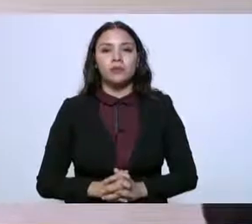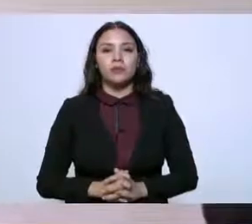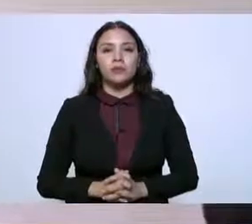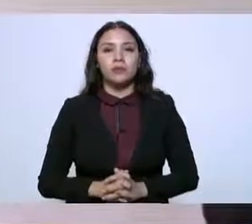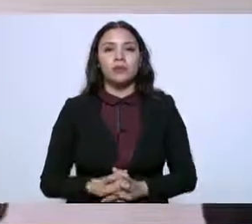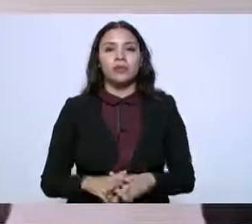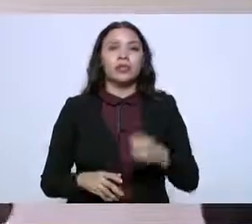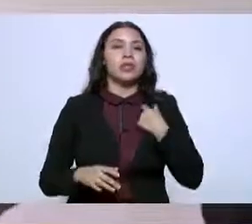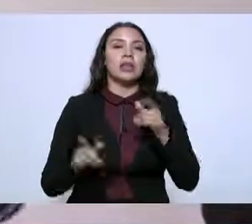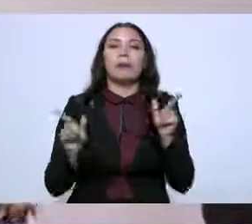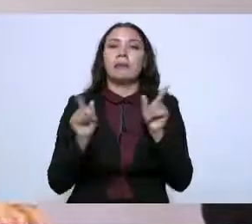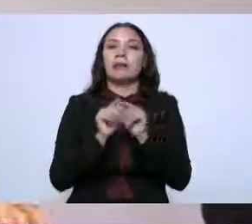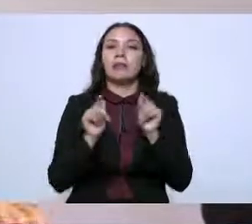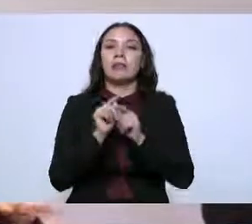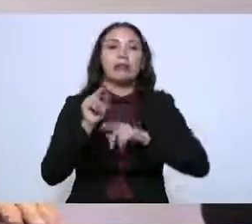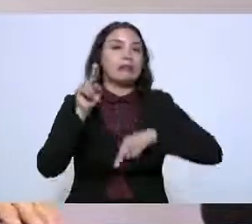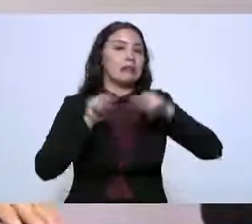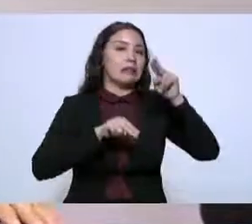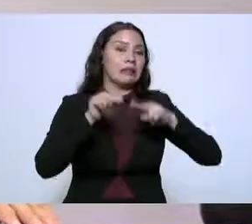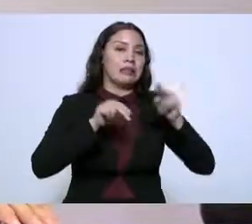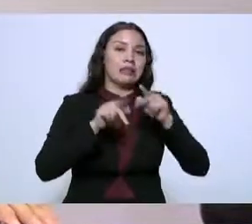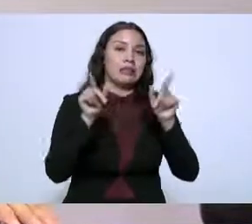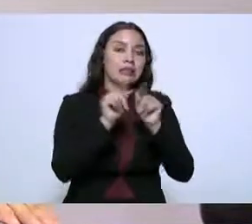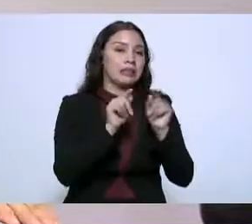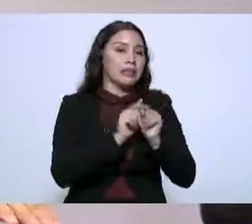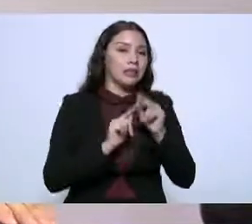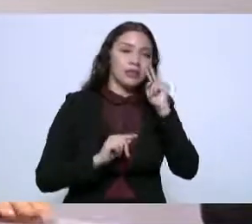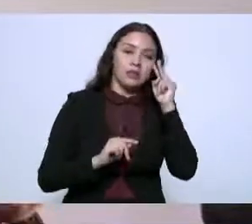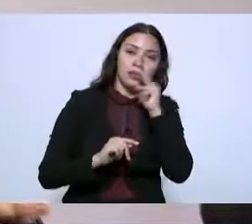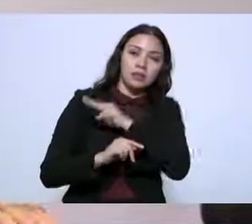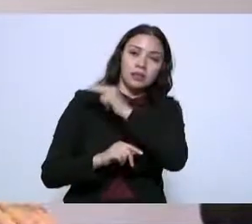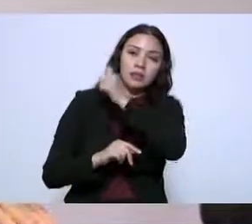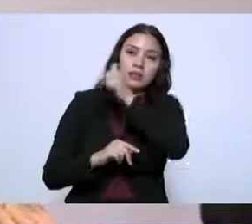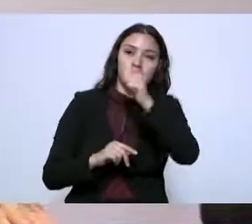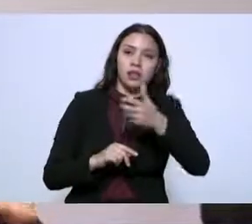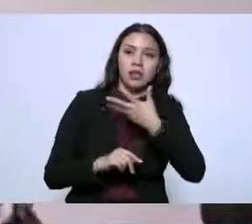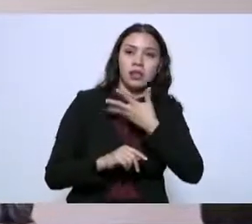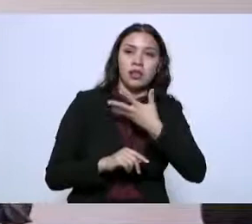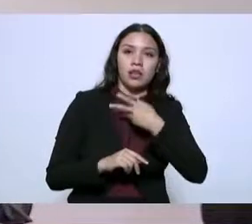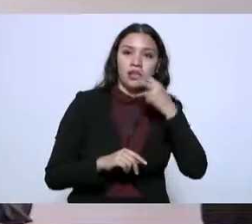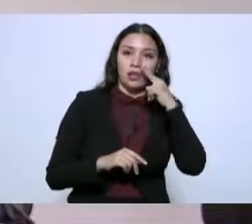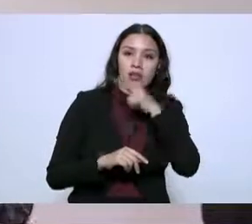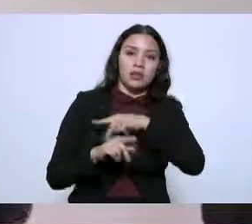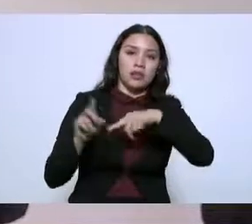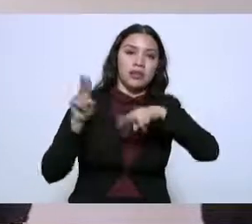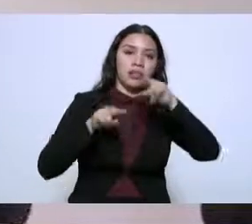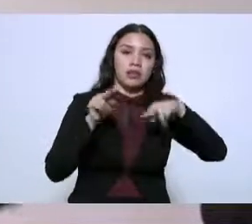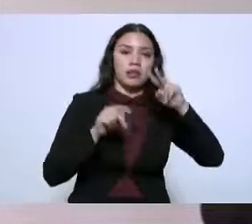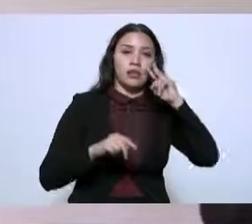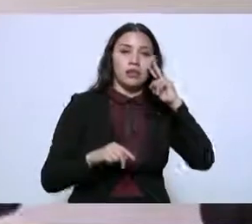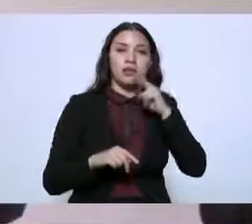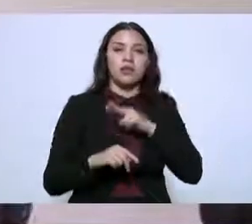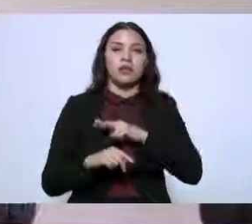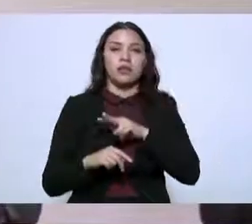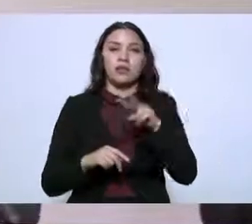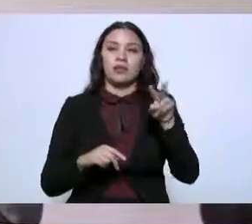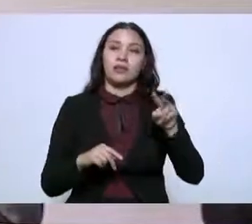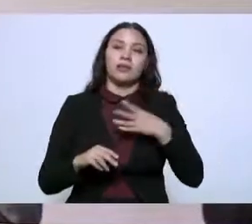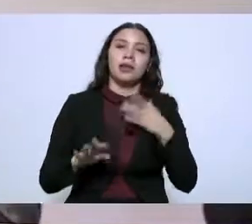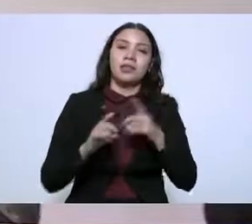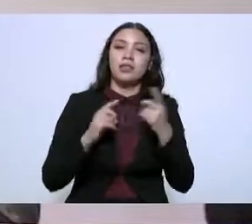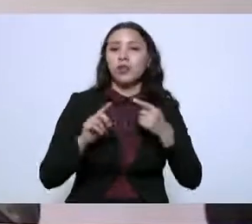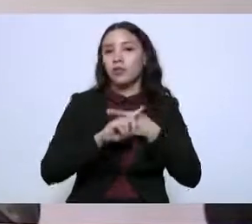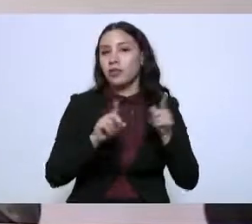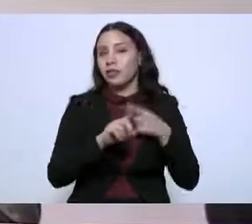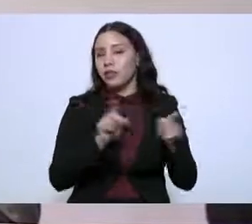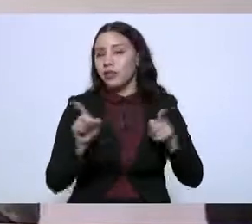presentaría una de estas gráficas que cada uno de ustedes tiene en su lugar, en donde podemos estar desarrollando cada uno